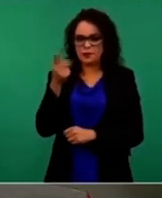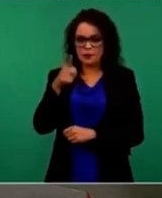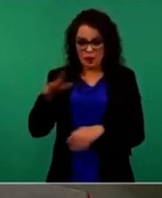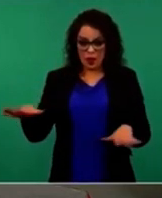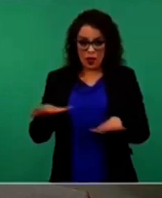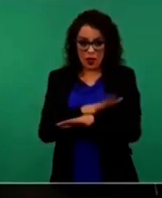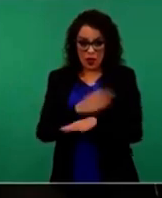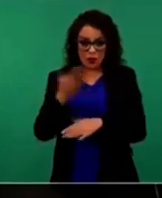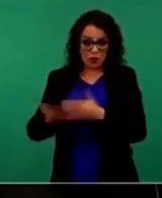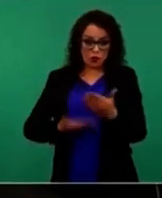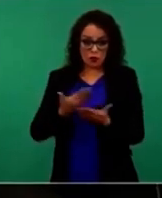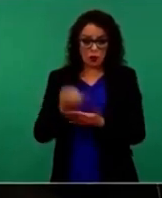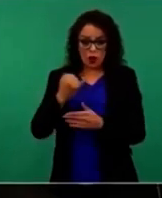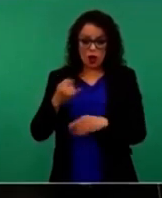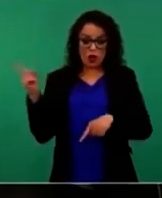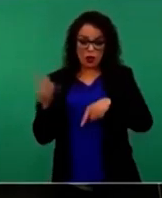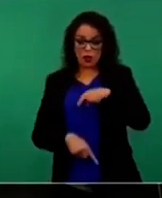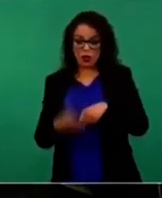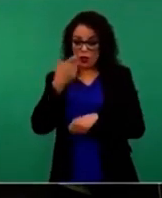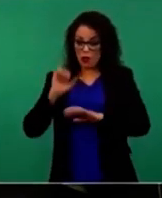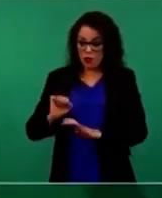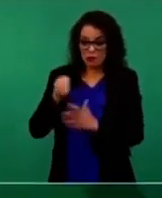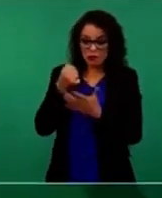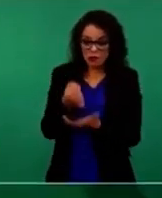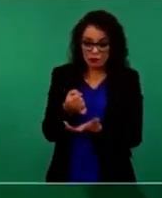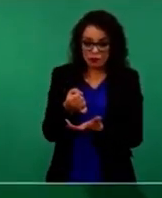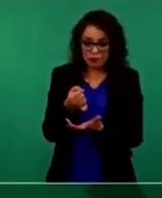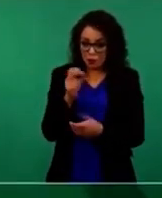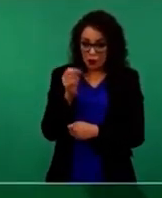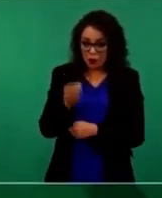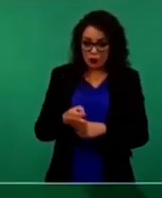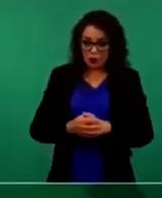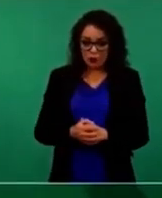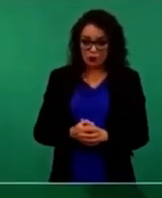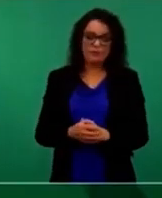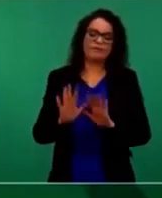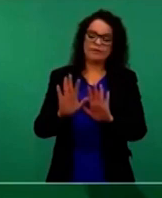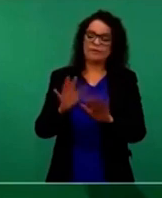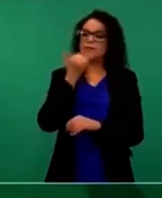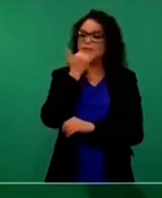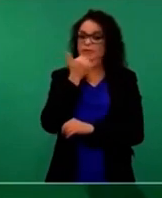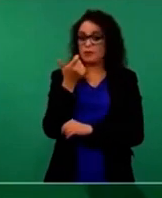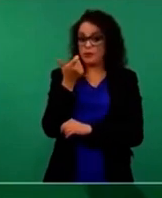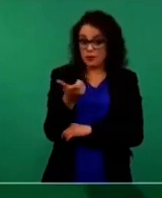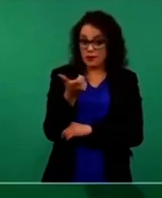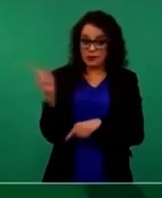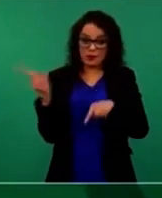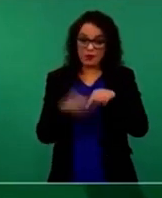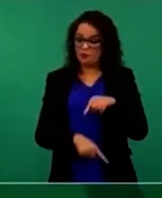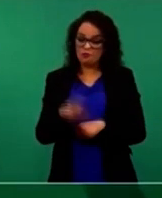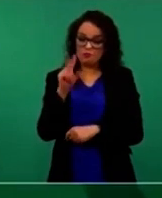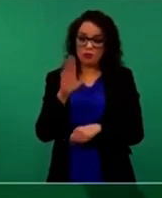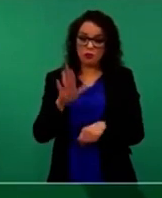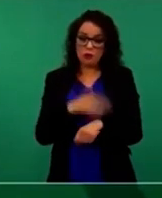que se quiten recursos a estas obras? Pues no se pueden quitar recursos al pueblo, ni se